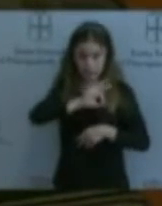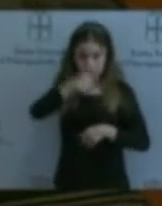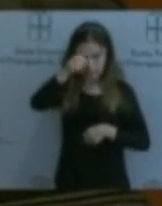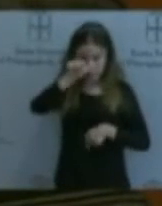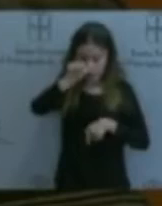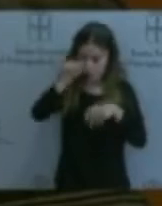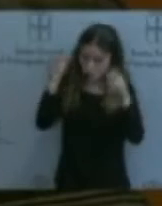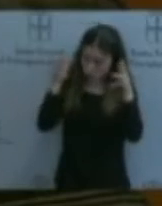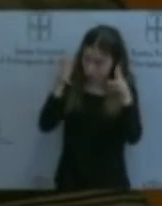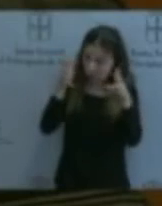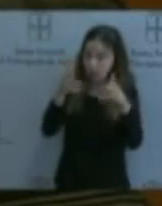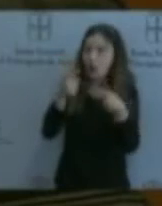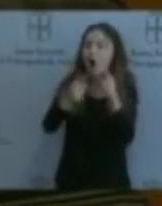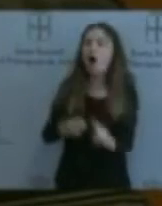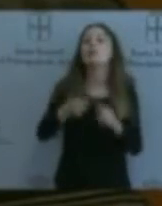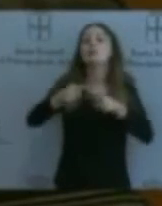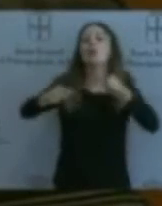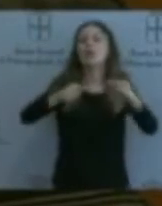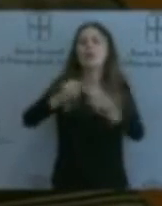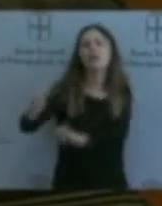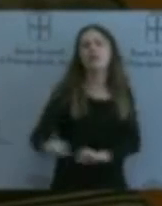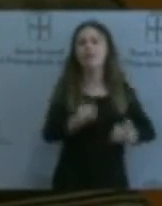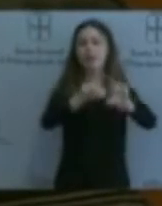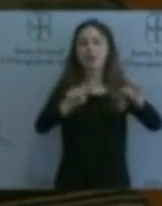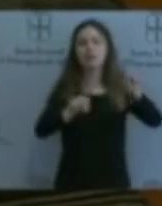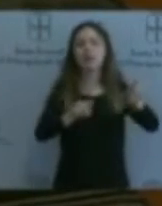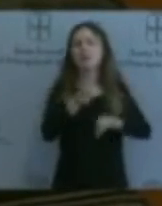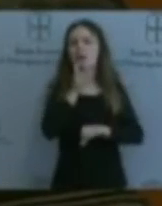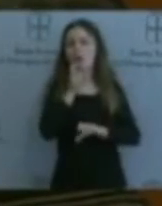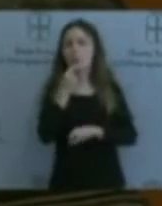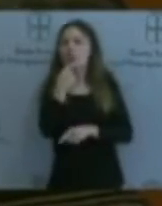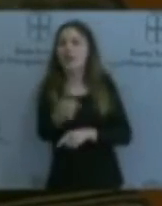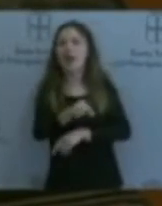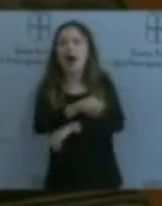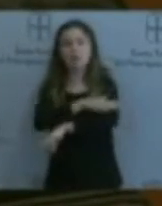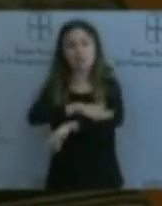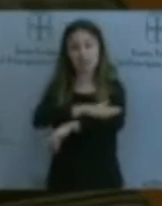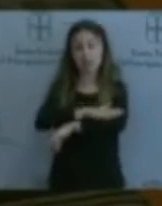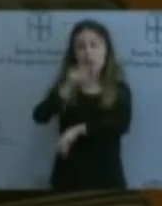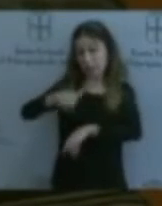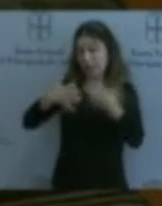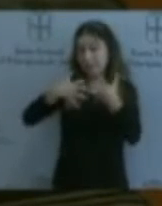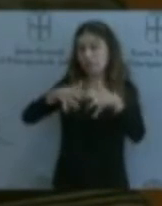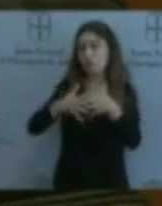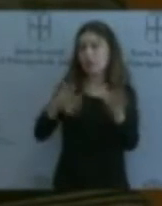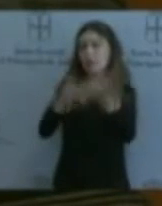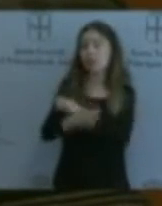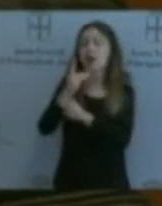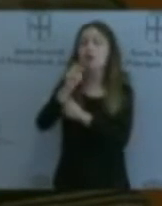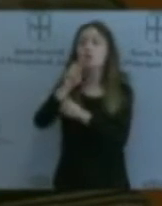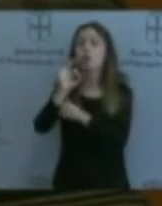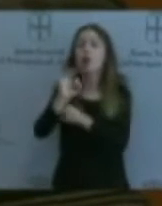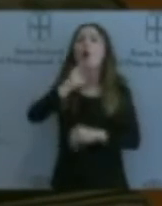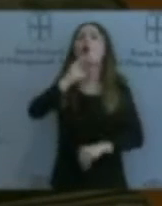vamos a defender a esta empresa y cómo vamos a decirle al Ministerio, en este caso de Industria, que Dura Fulguera cumple absolutamente todos los parámetros